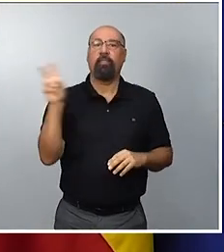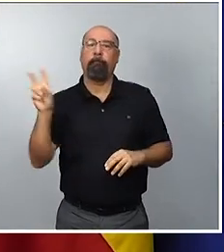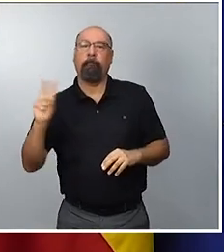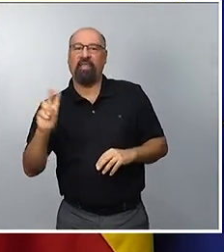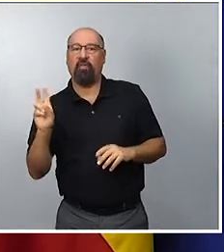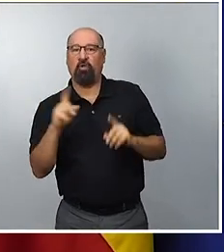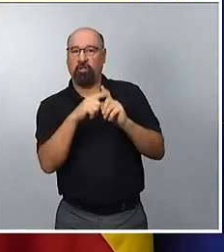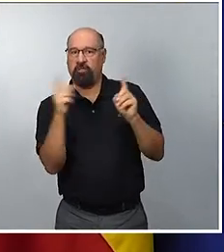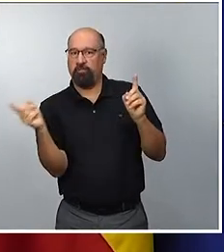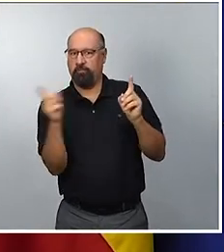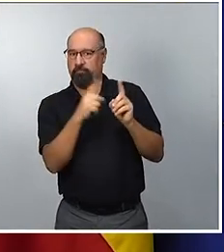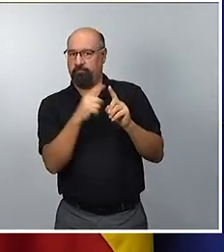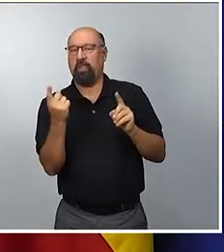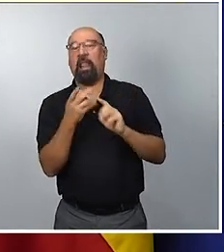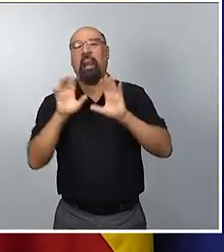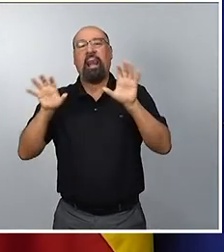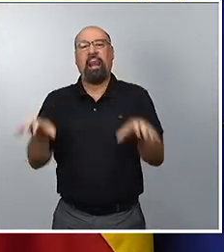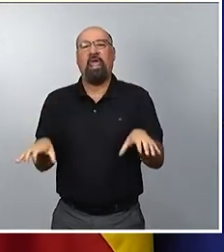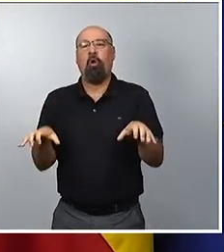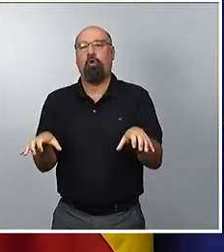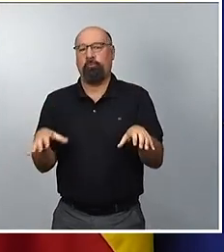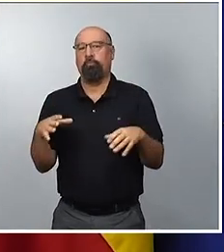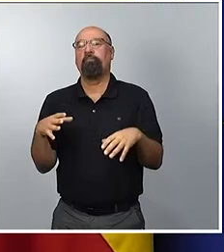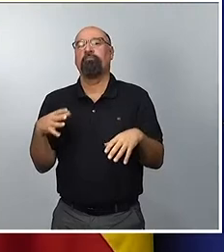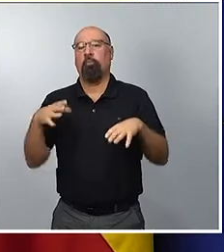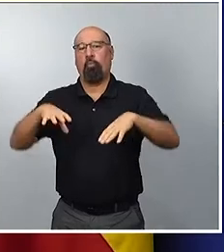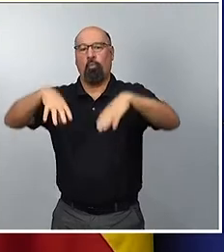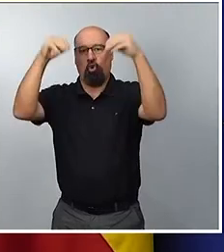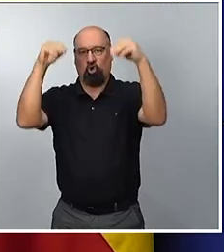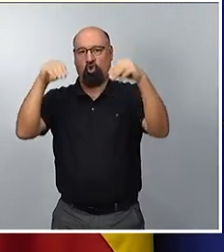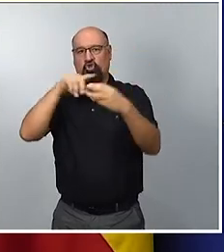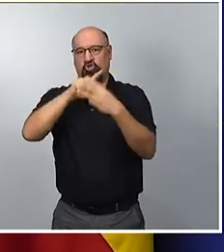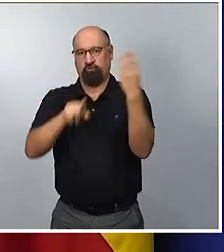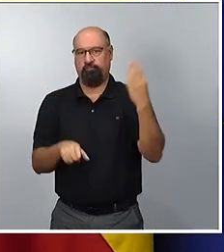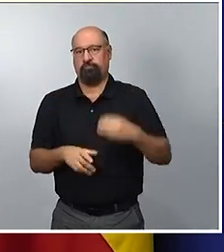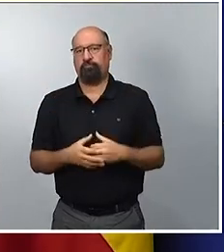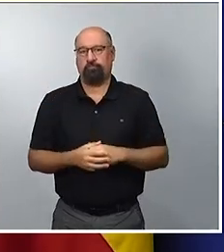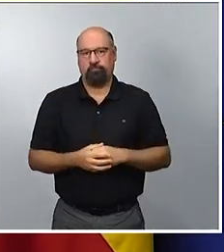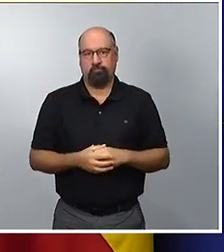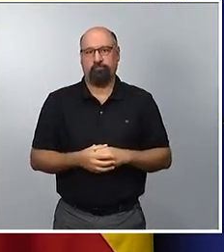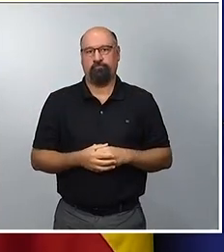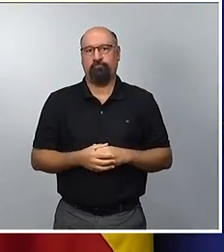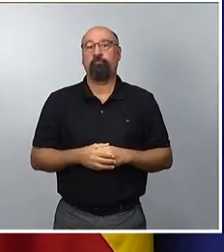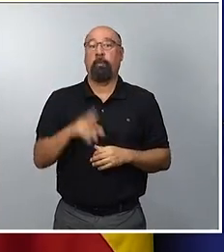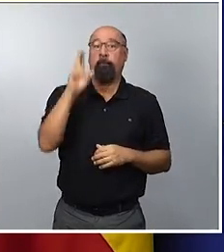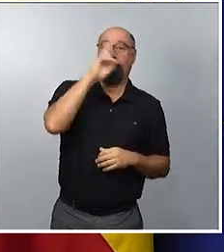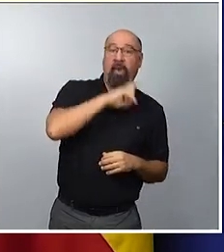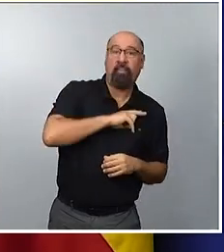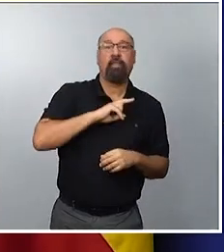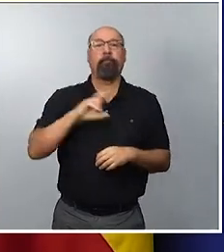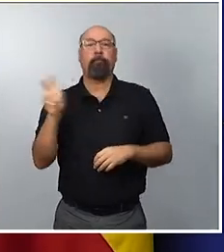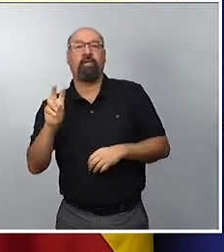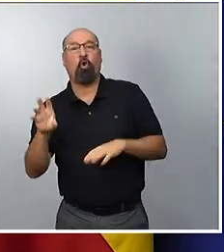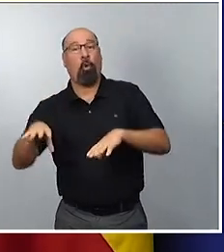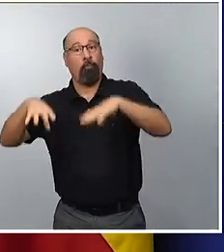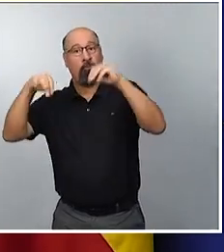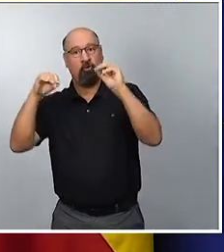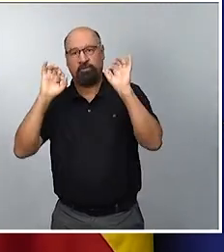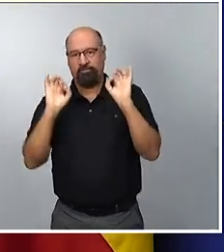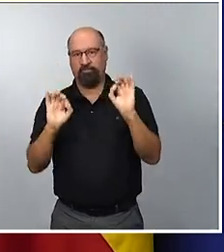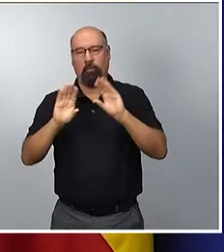Madrid-Valladolid-León-Burgos. Una importante cuantía también en el ámbito de las inversiones. Con esto